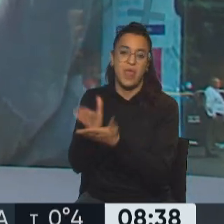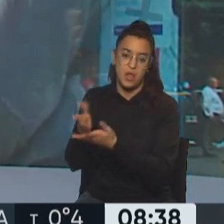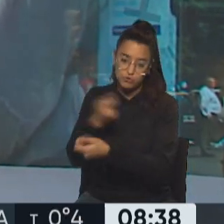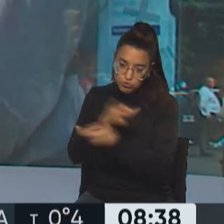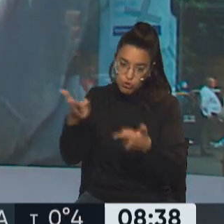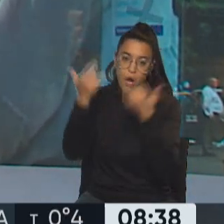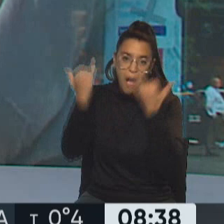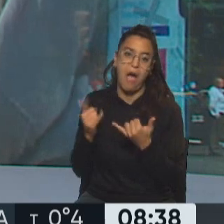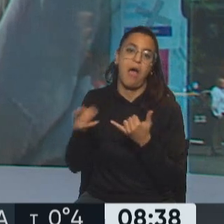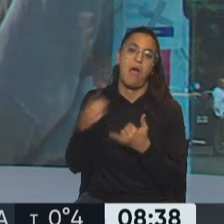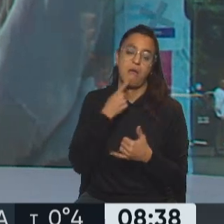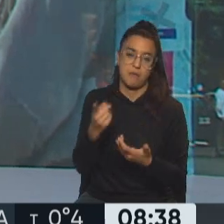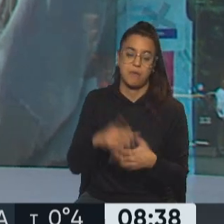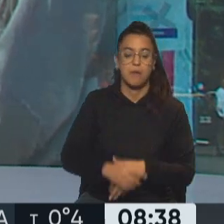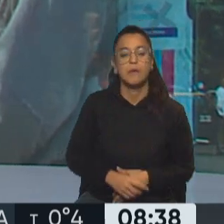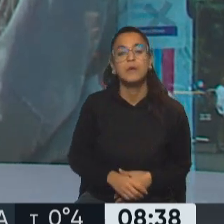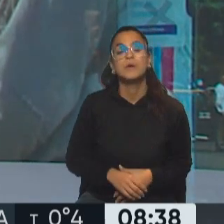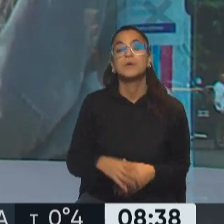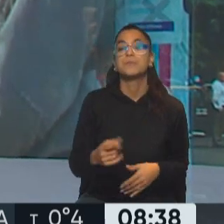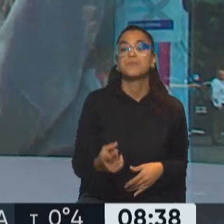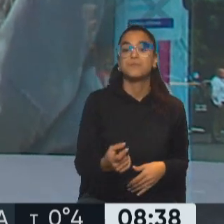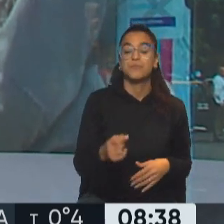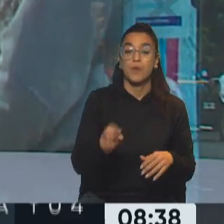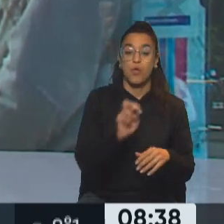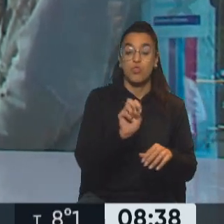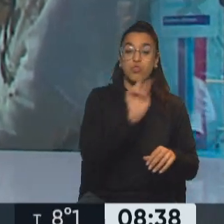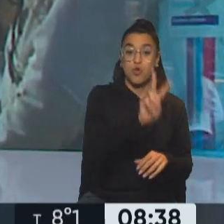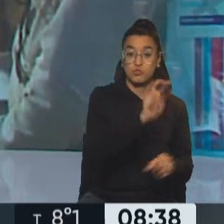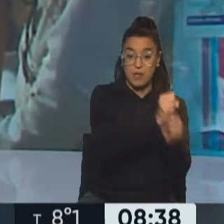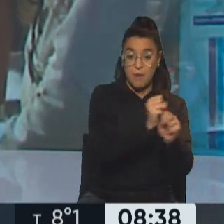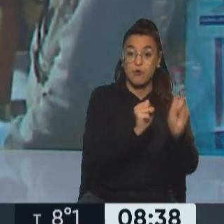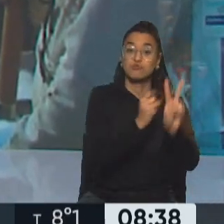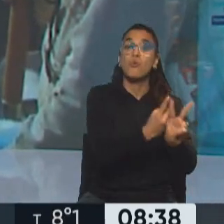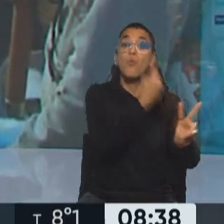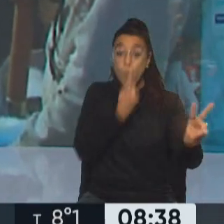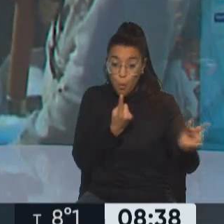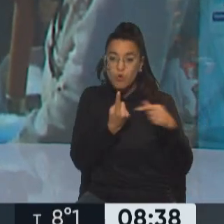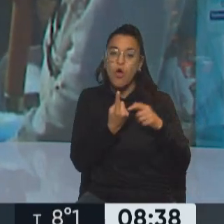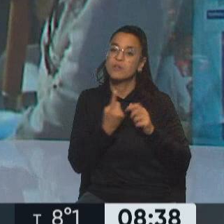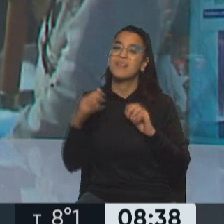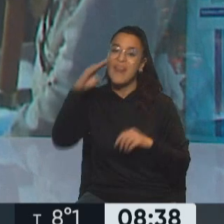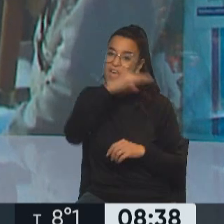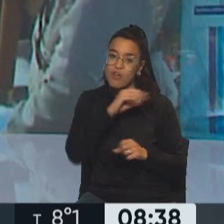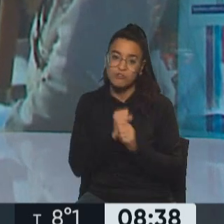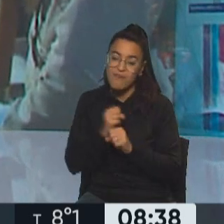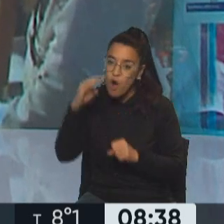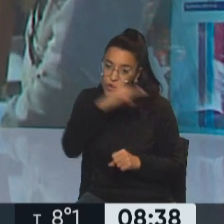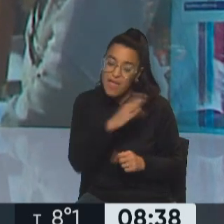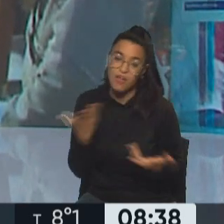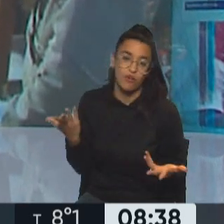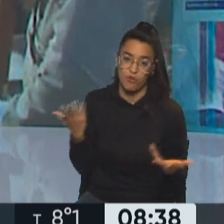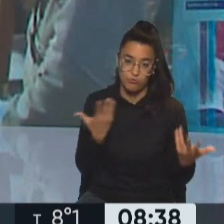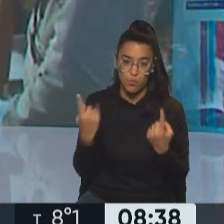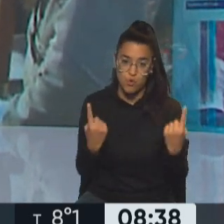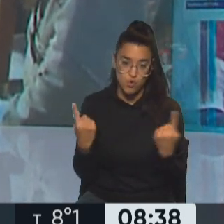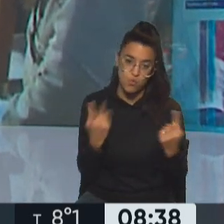hora de ejercer tu fuerza de trabajo. Uno de cada dos empleos que se generan en la República Argentina es el negro, es decir, van de la mano, uno